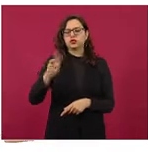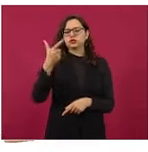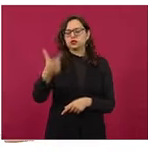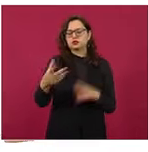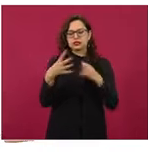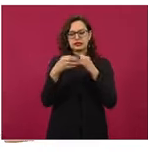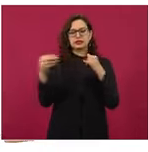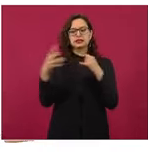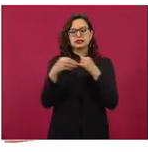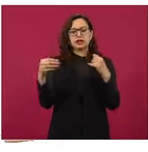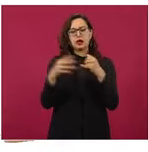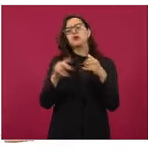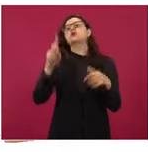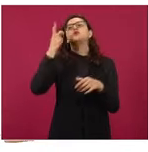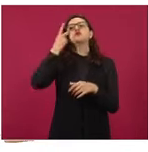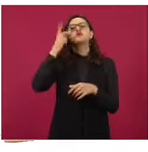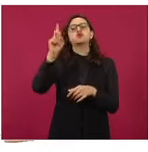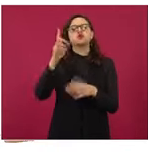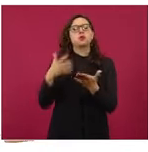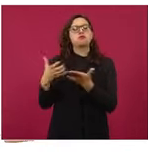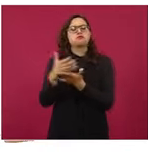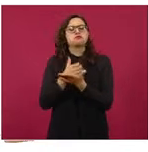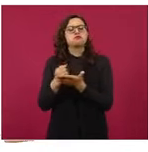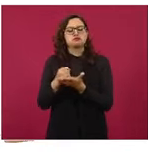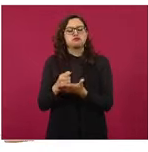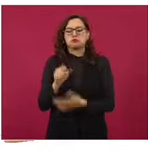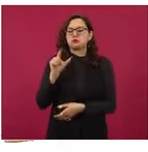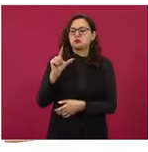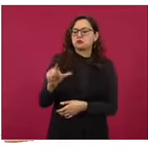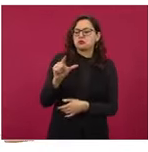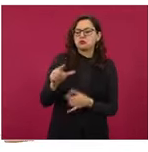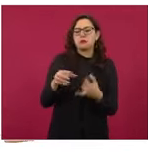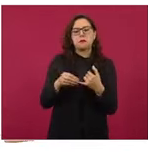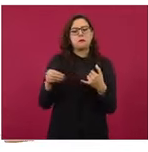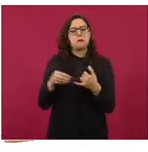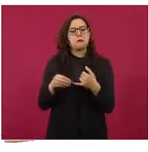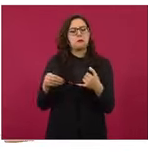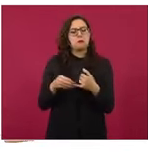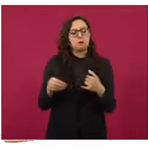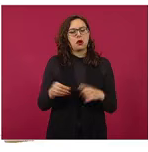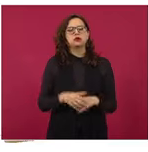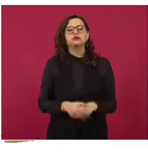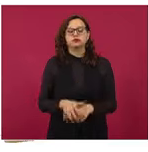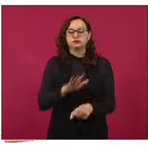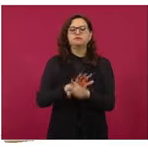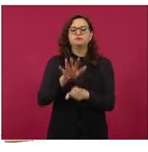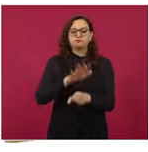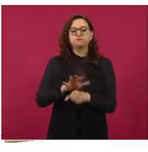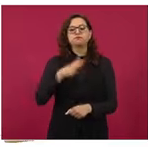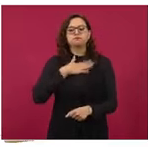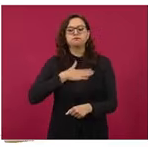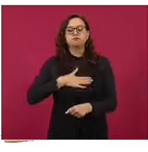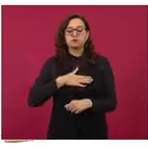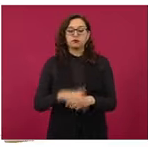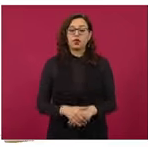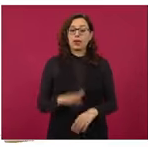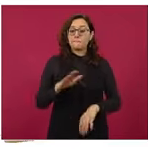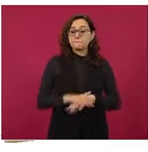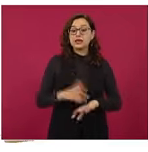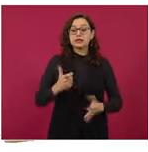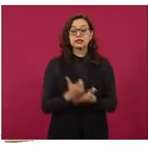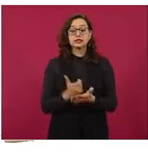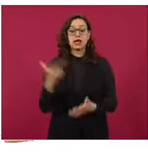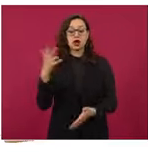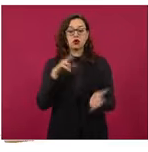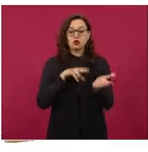67 centavos y un margen de 17 centavos. El más alto para el diésel Petroseven